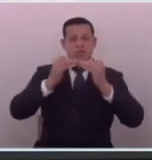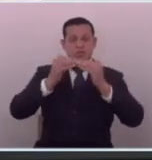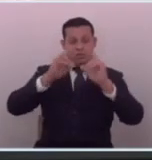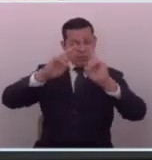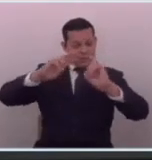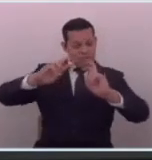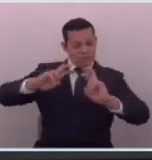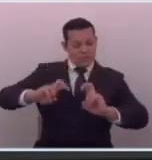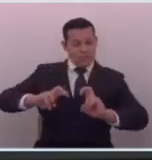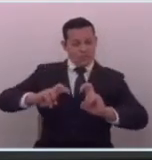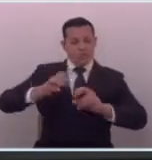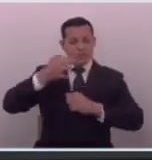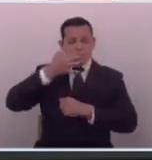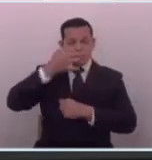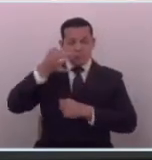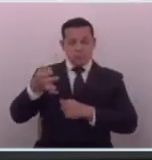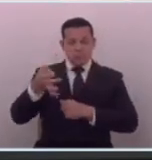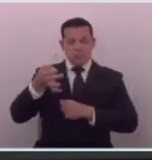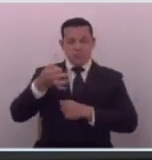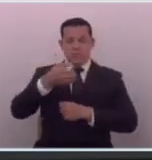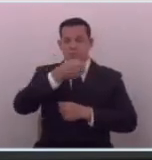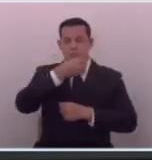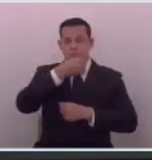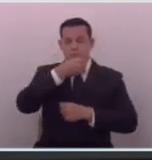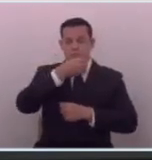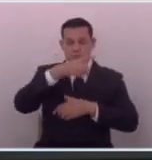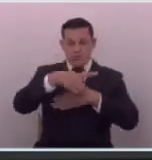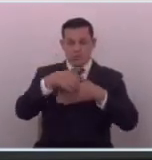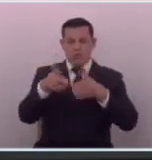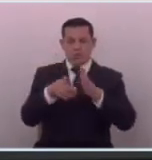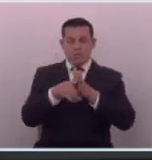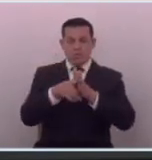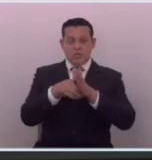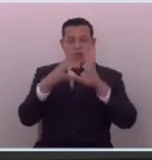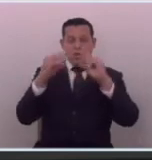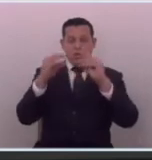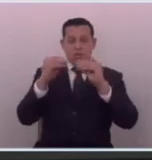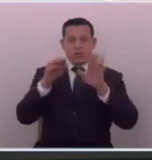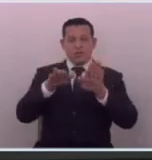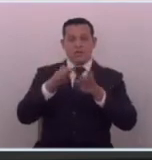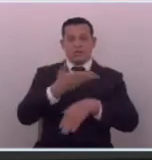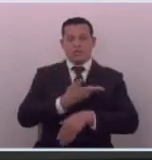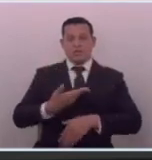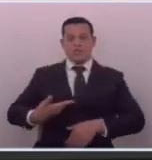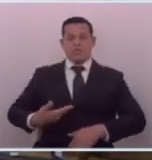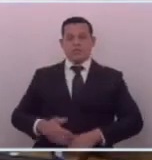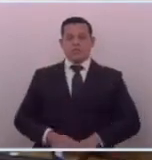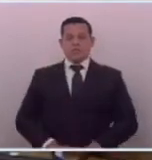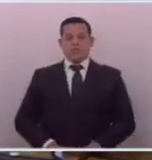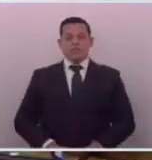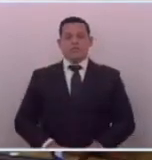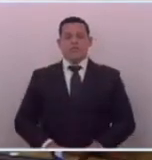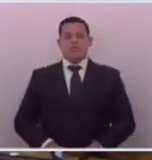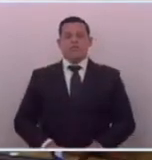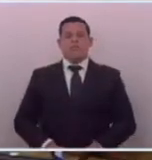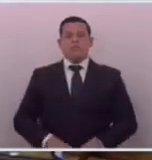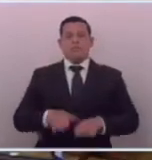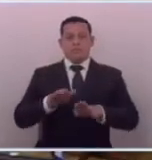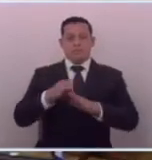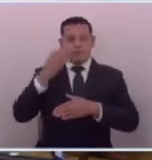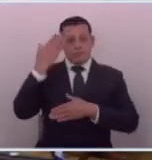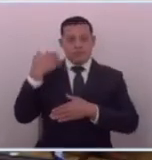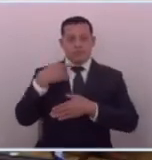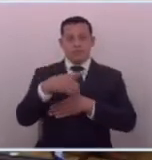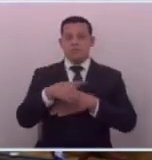verifiquen la veracidad de las declaraciones que este diputado ha hecho muchas gracias presidente gracias